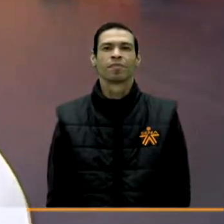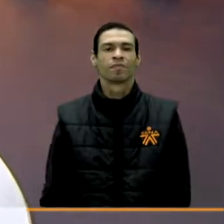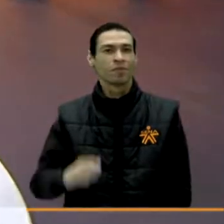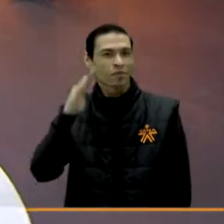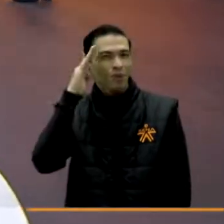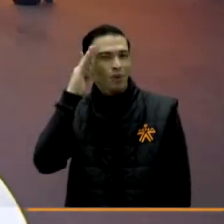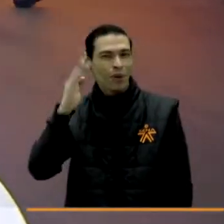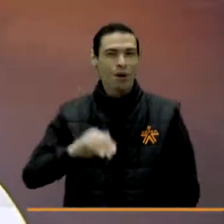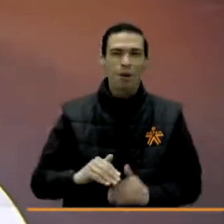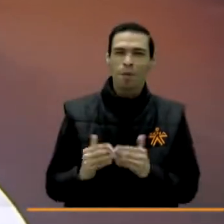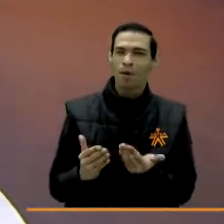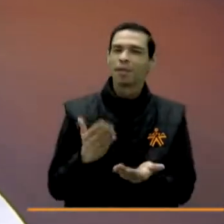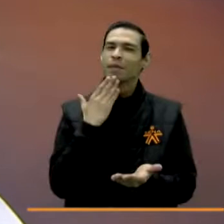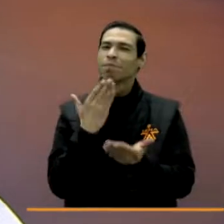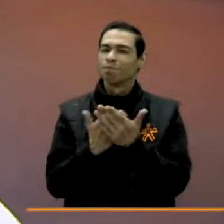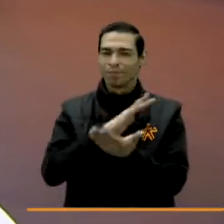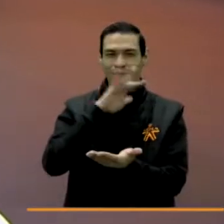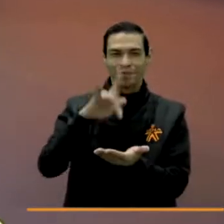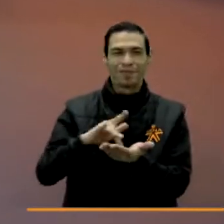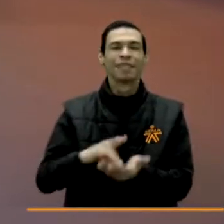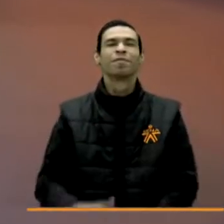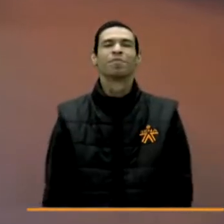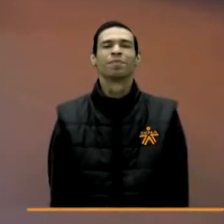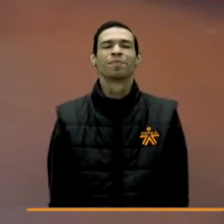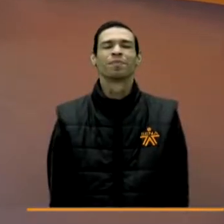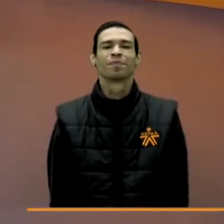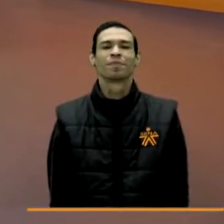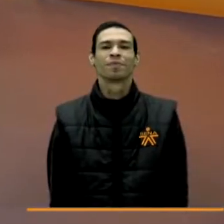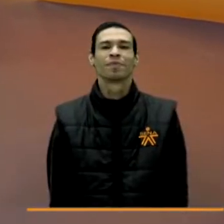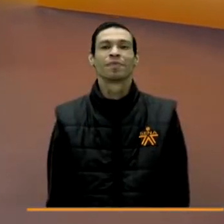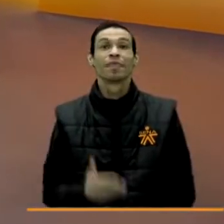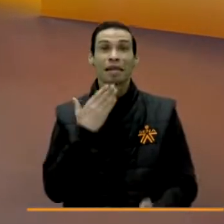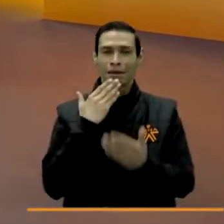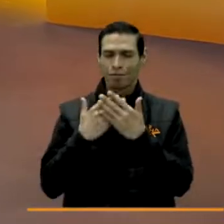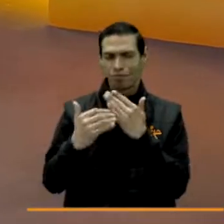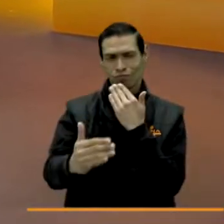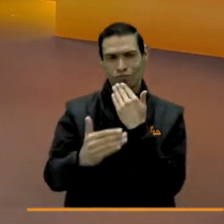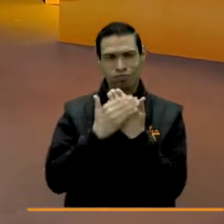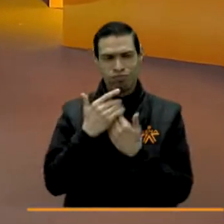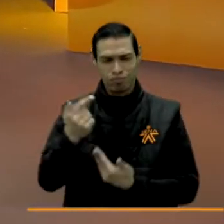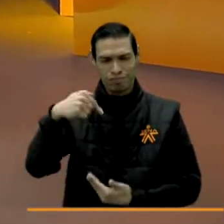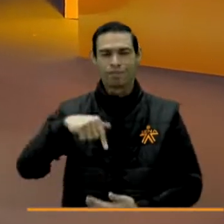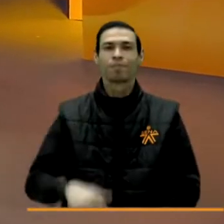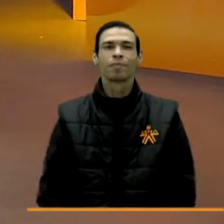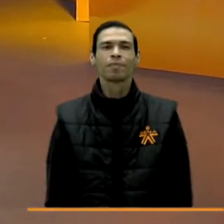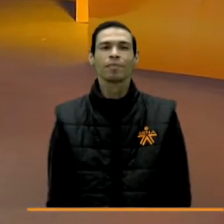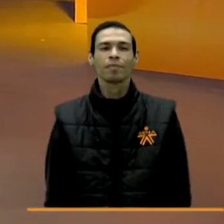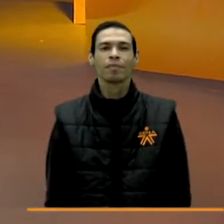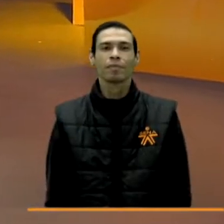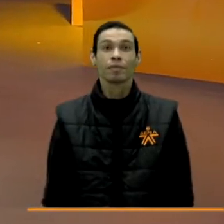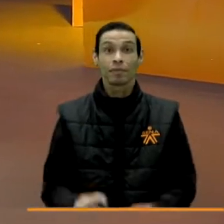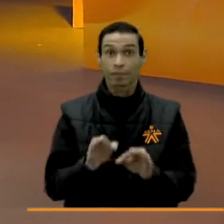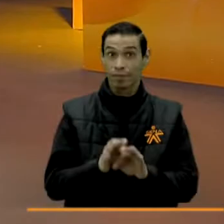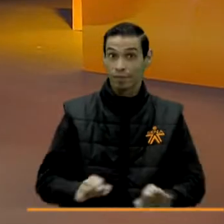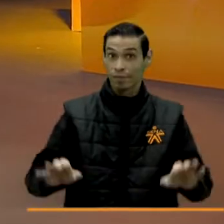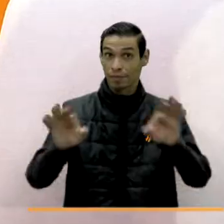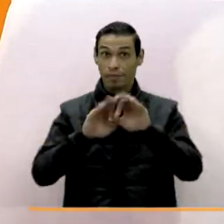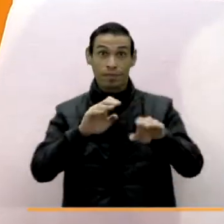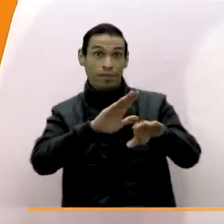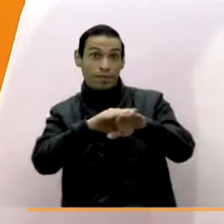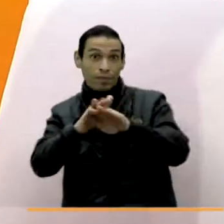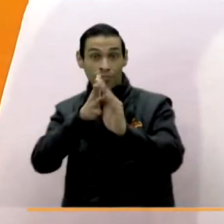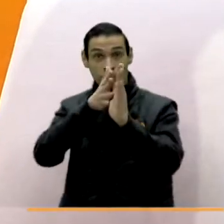bienvenida. Hola, ¿cómo están? ¿Cómo estás? Gracias por estar acá con nosotros, Adriana. Gracias, Pili, por invitarme al programa. Muy importante